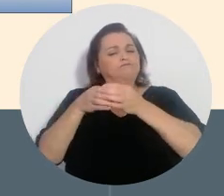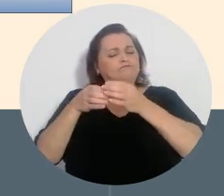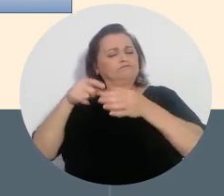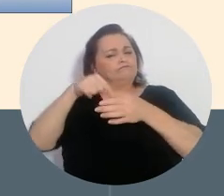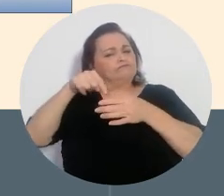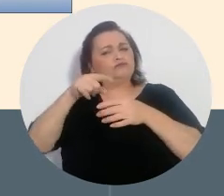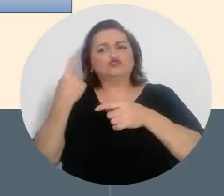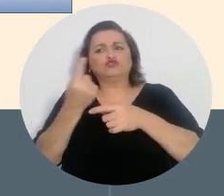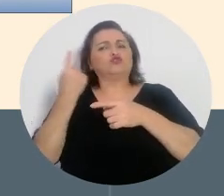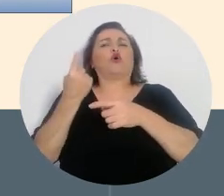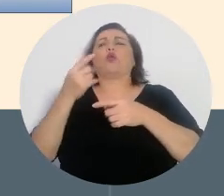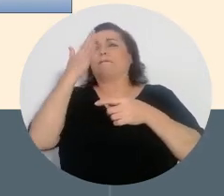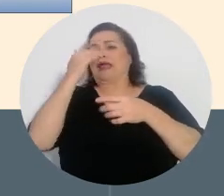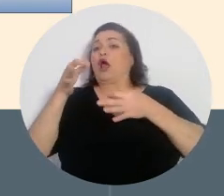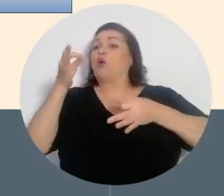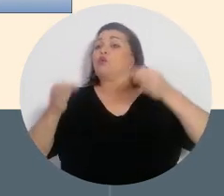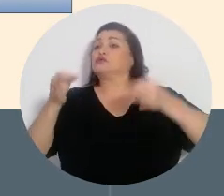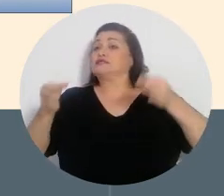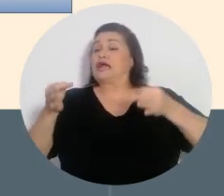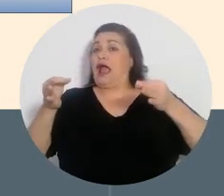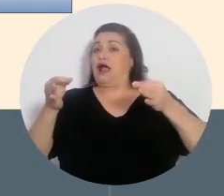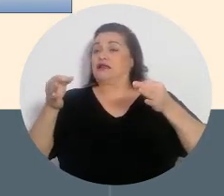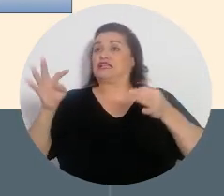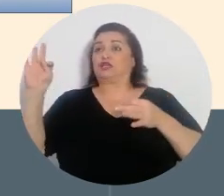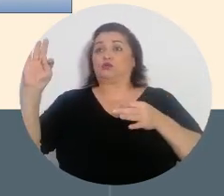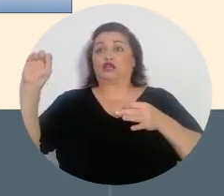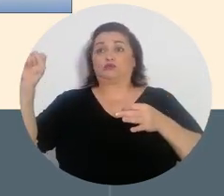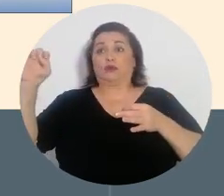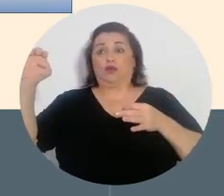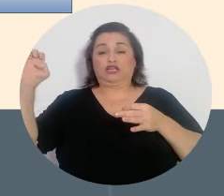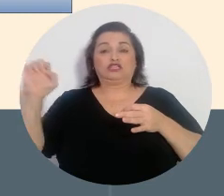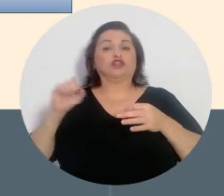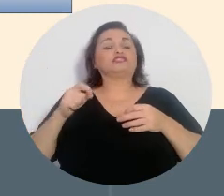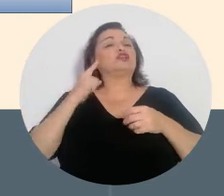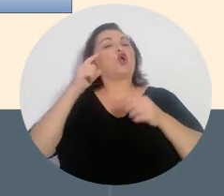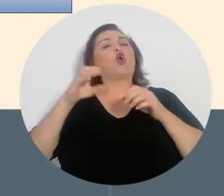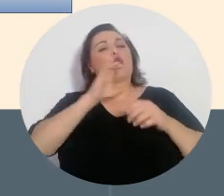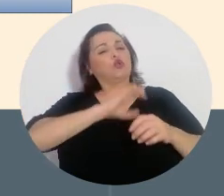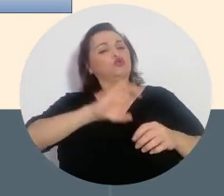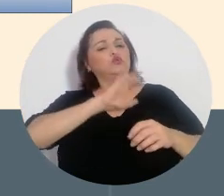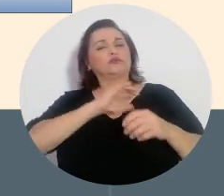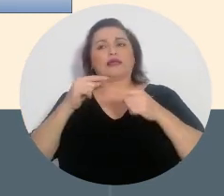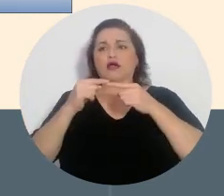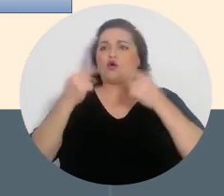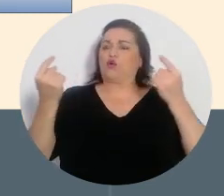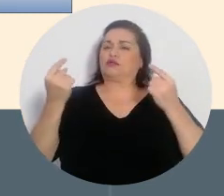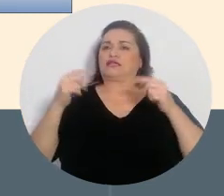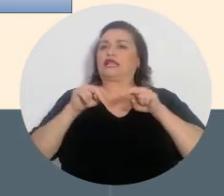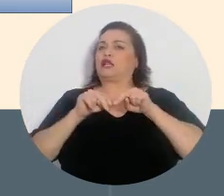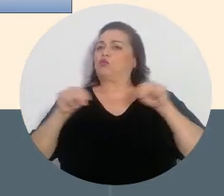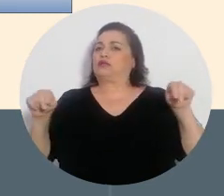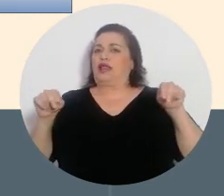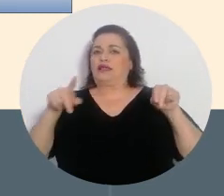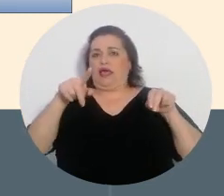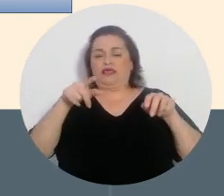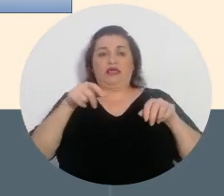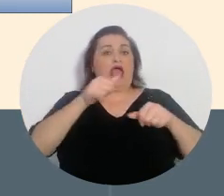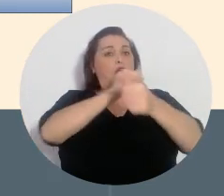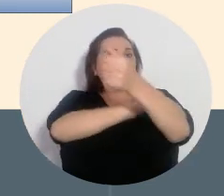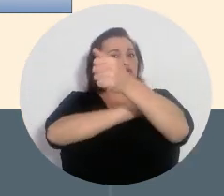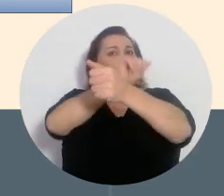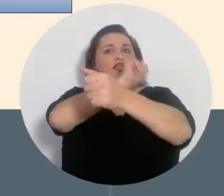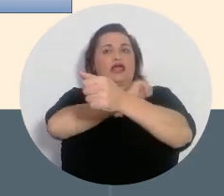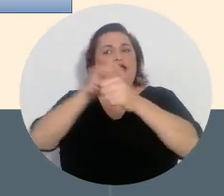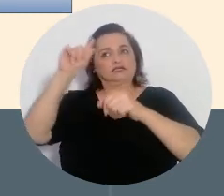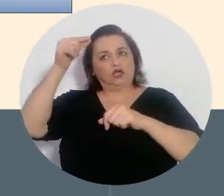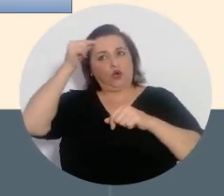Supremo de Elecciones para juzgar como juez especializado de la República conductas que atenten contra la neutralidad de esas autoridades de